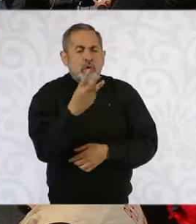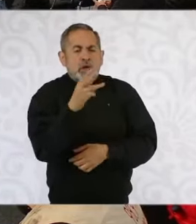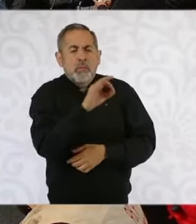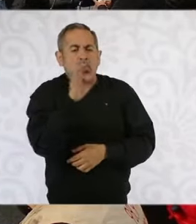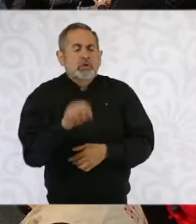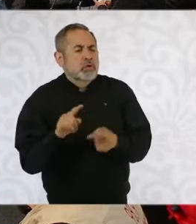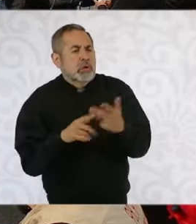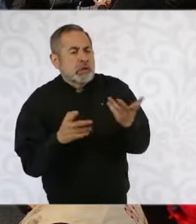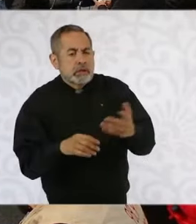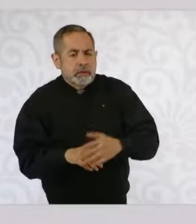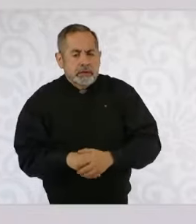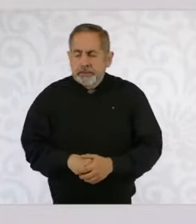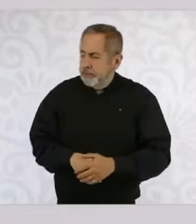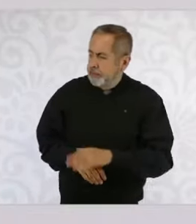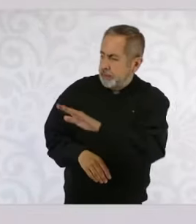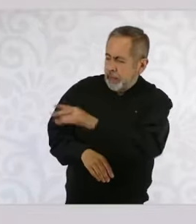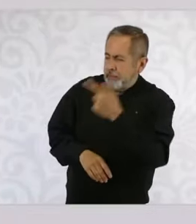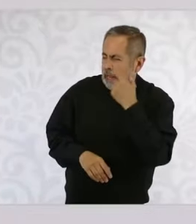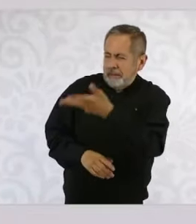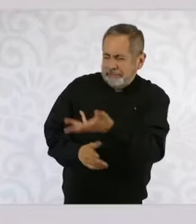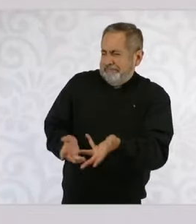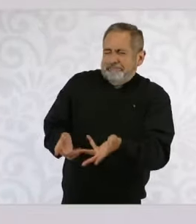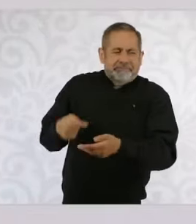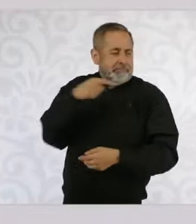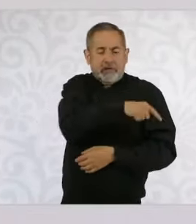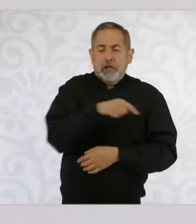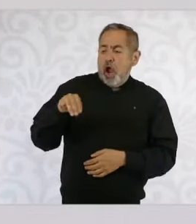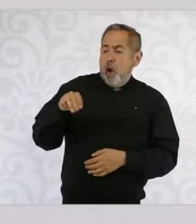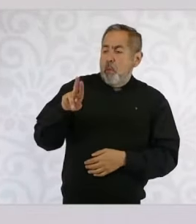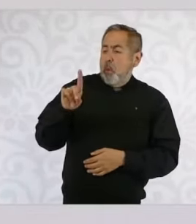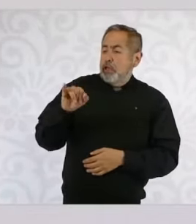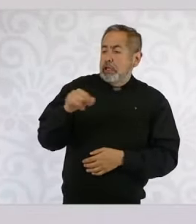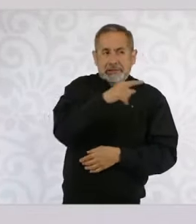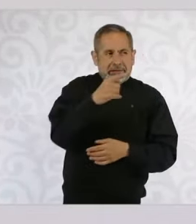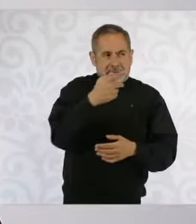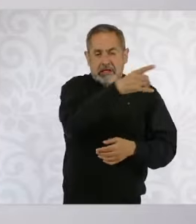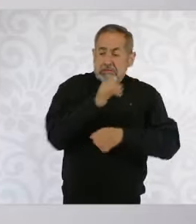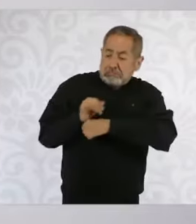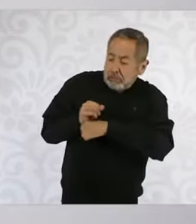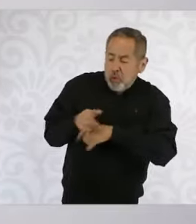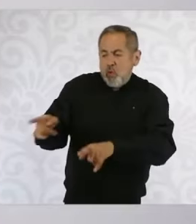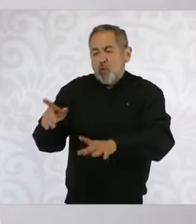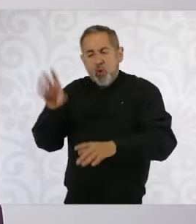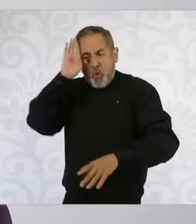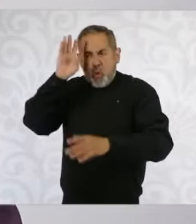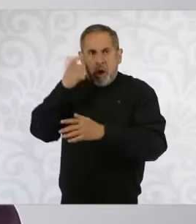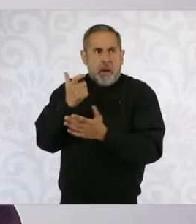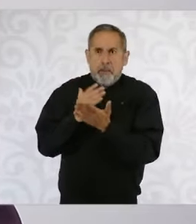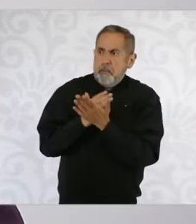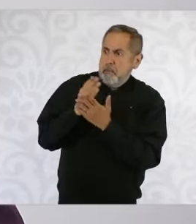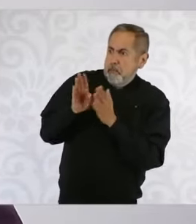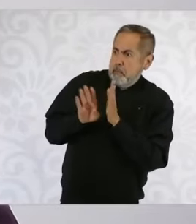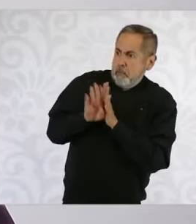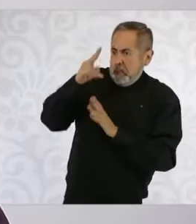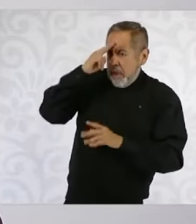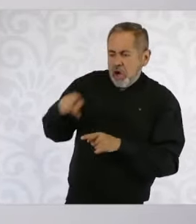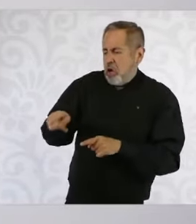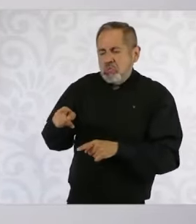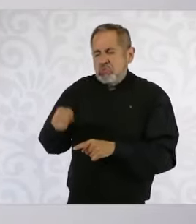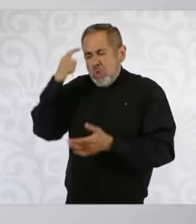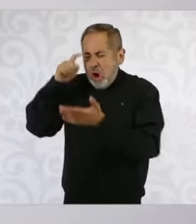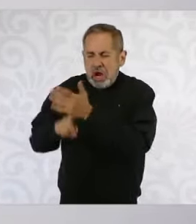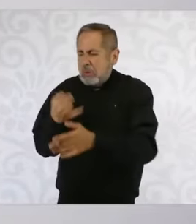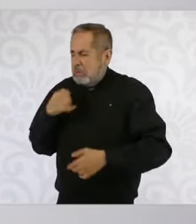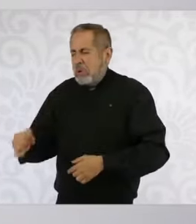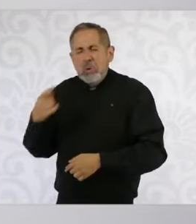ya ven, que dicen, ya ven, Moody's dijo que era exagerado el crecimiento económico que estábamos planteando para el